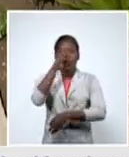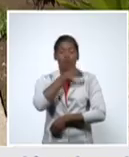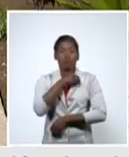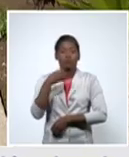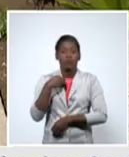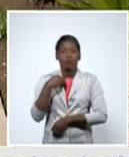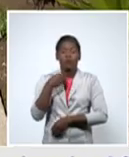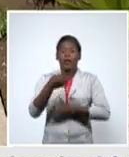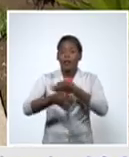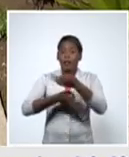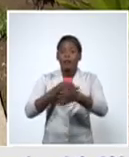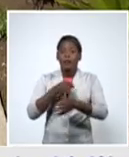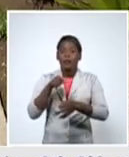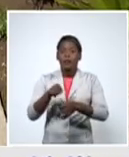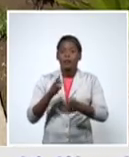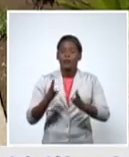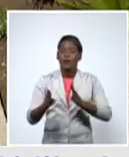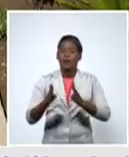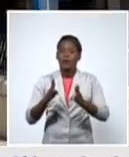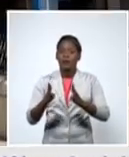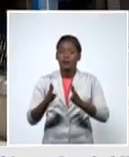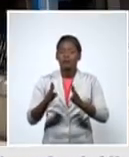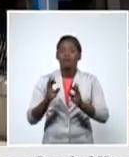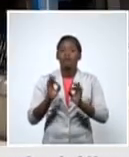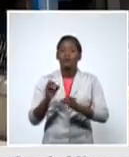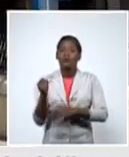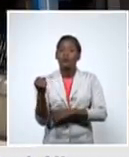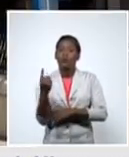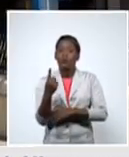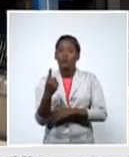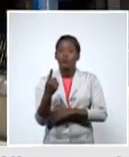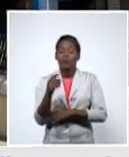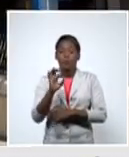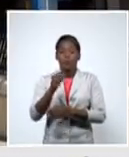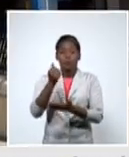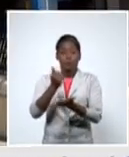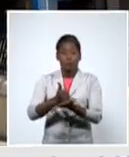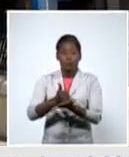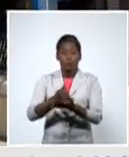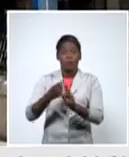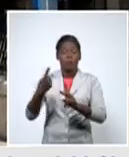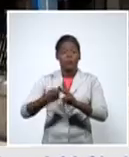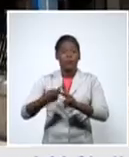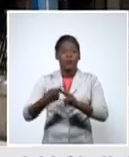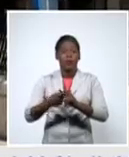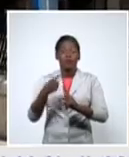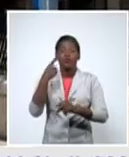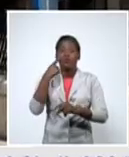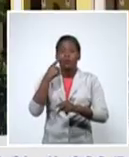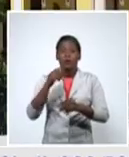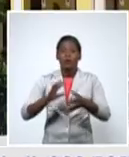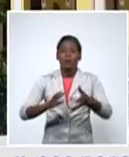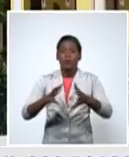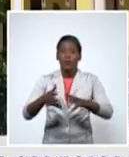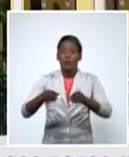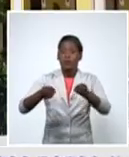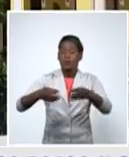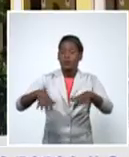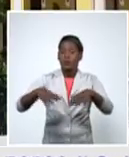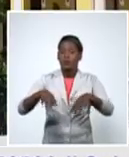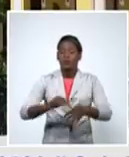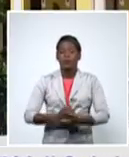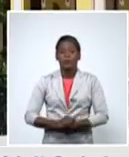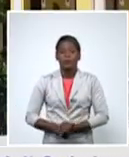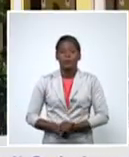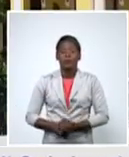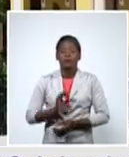recuperación en la fase 1 y Vayamo su capital en fase de transmisión autóctona limitada si bien se